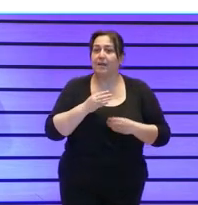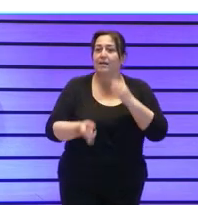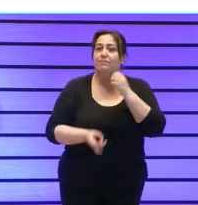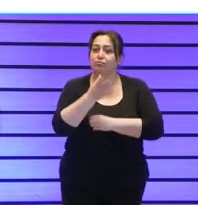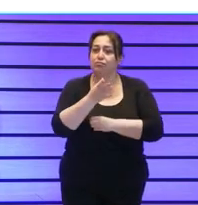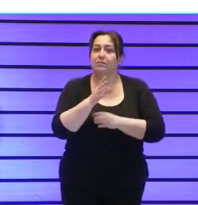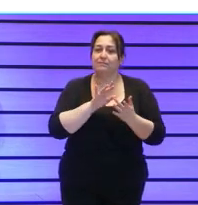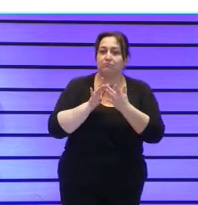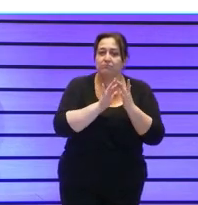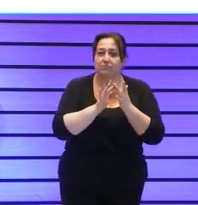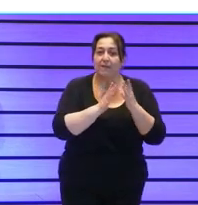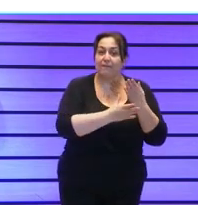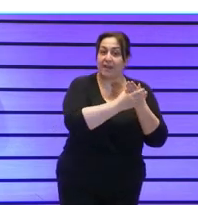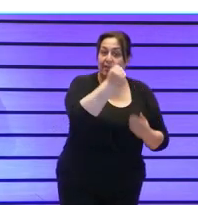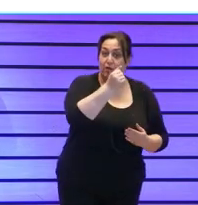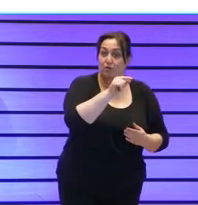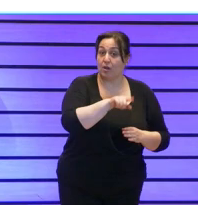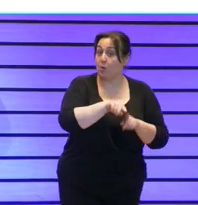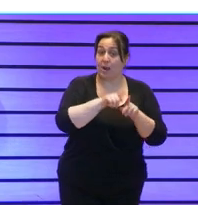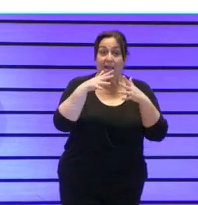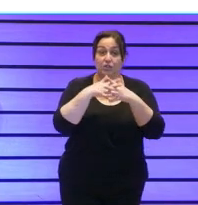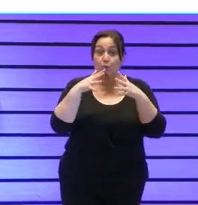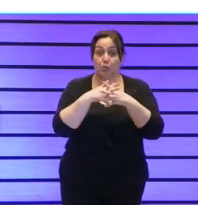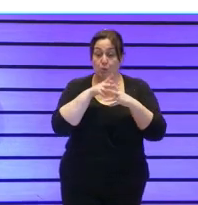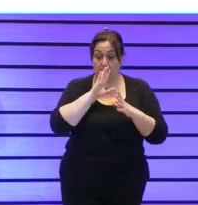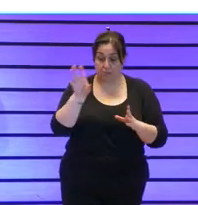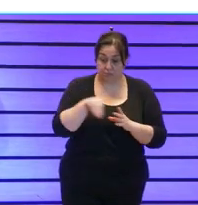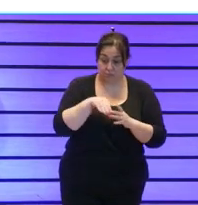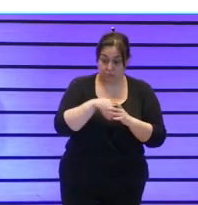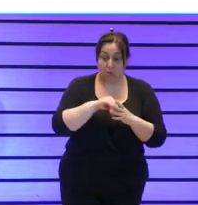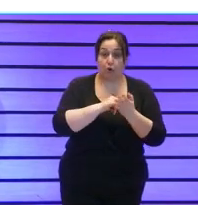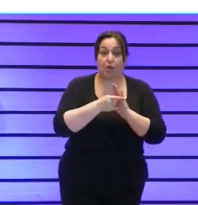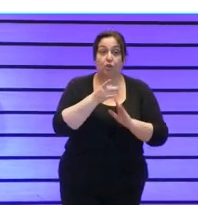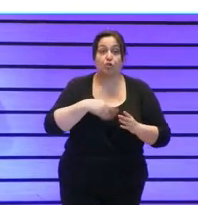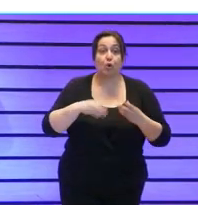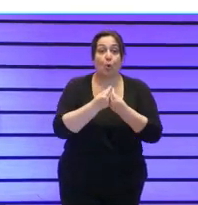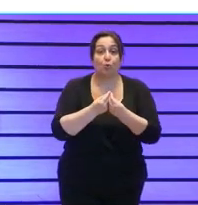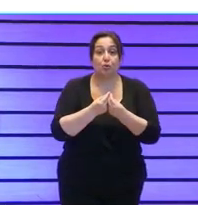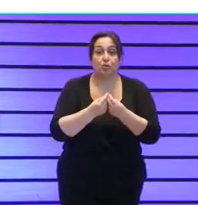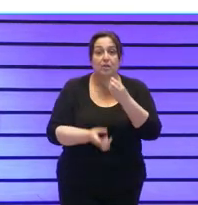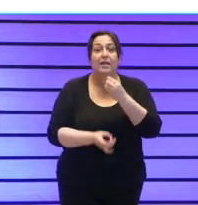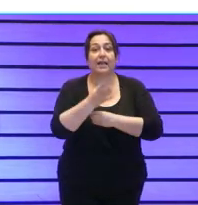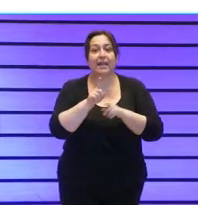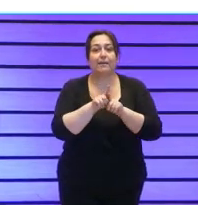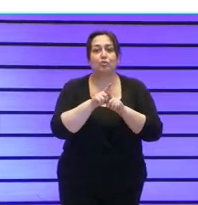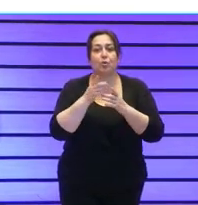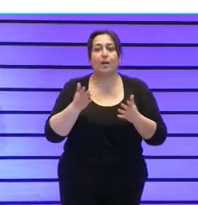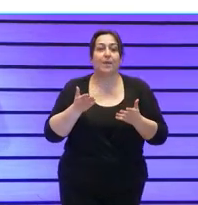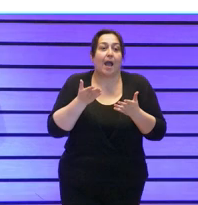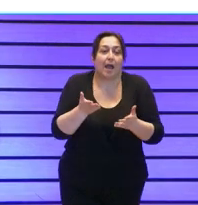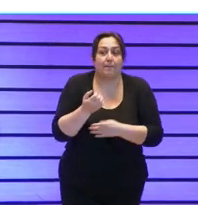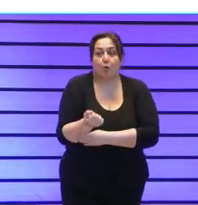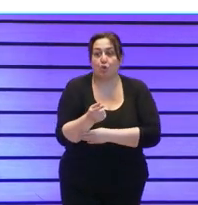sinergia entre la federación como esta estructura en la que aglutinamos proyectos conjuntos en las que generamos paraguas para todas,